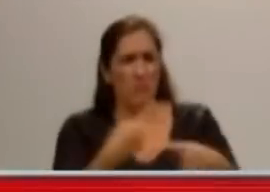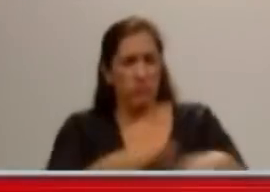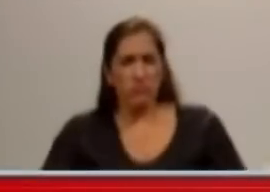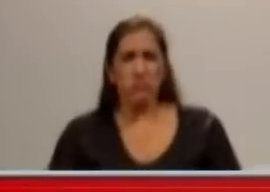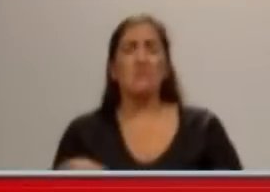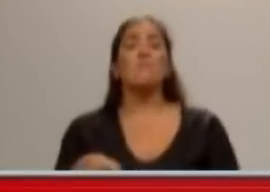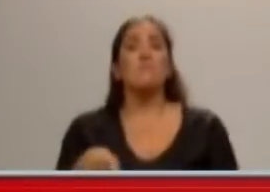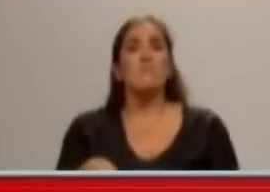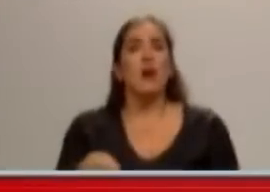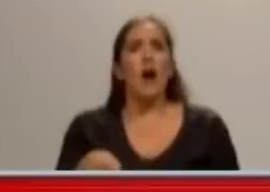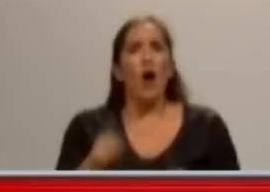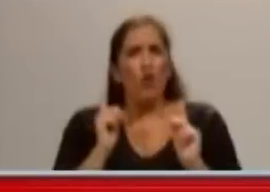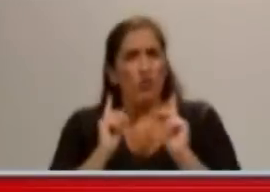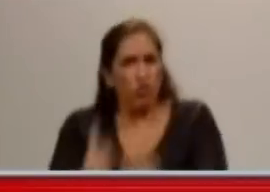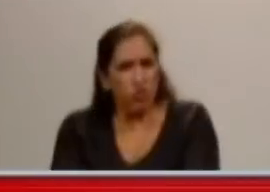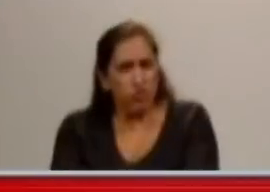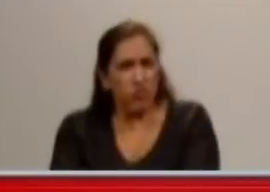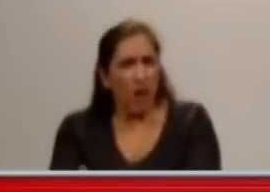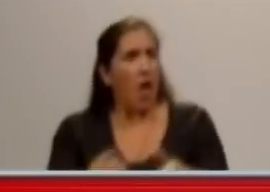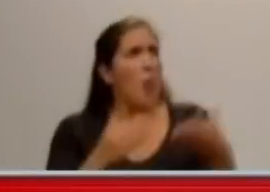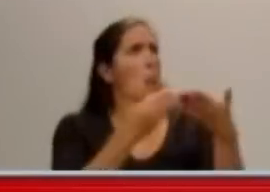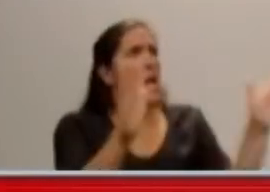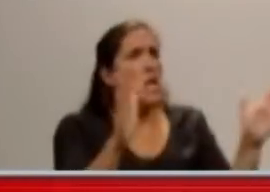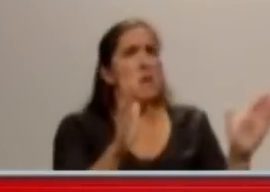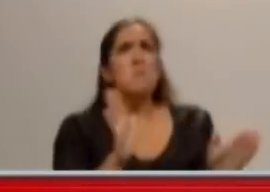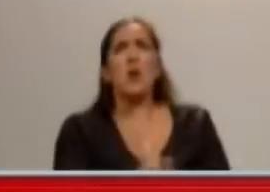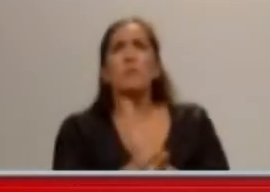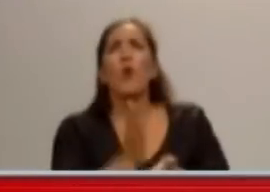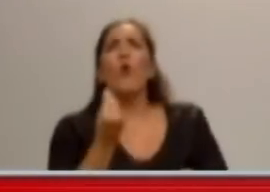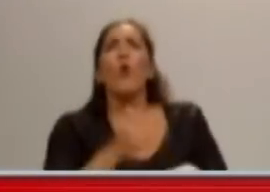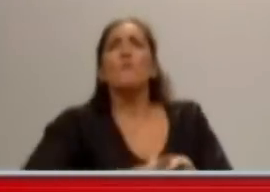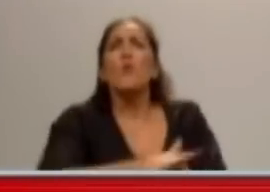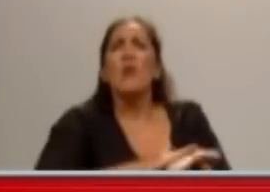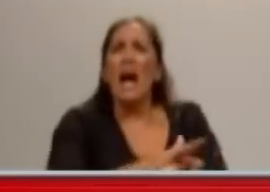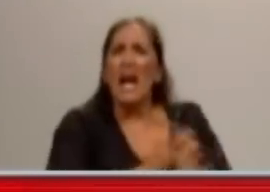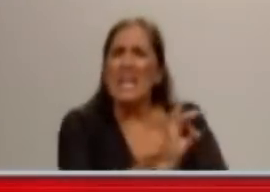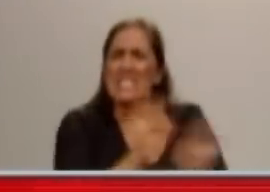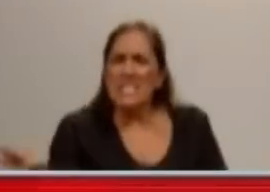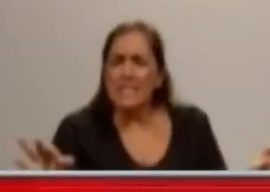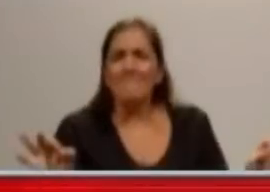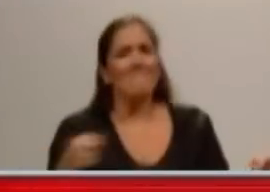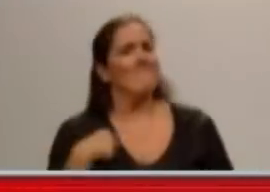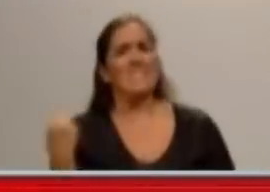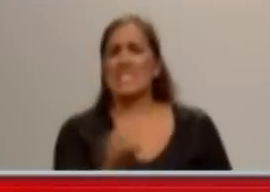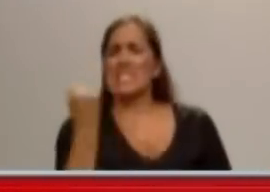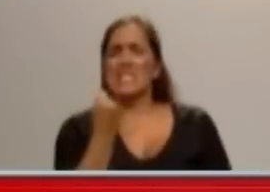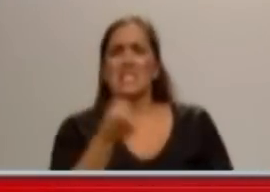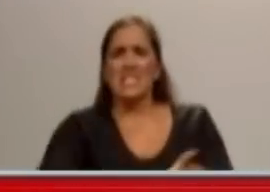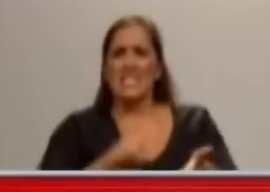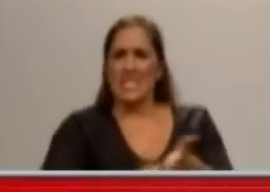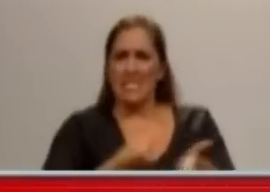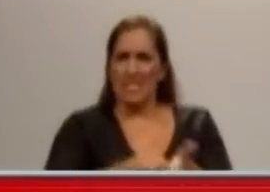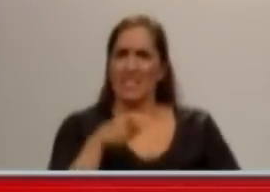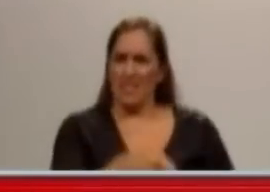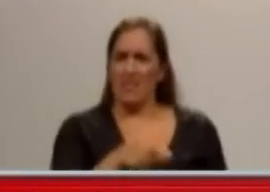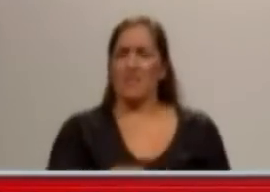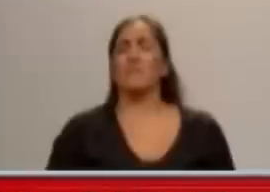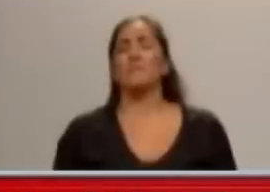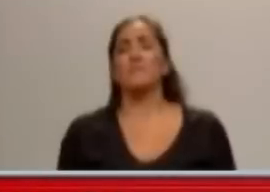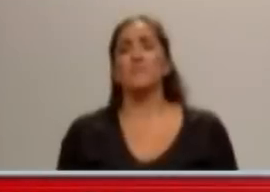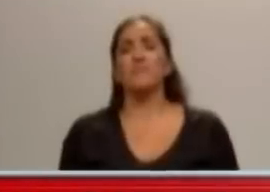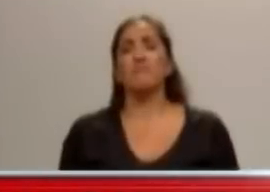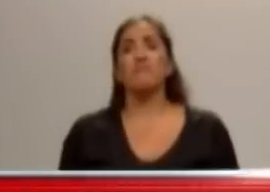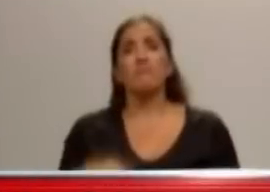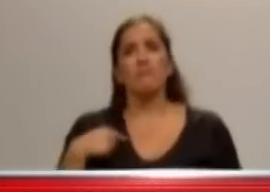te diría que a mí de la Presidenta ya no me sorprende nada, Sergio. Así que está claro que después de ver, digamos, la primera carta de la Presidenta, el lunes